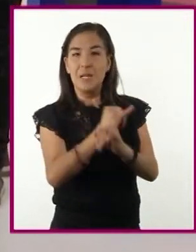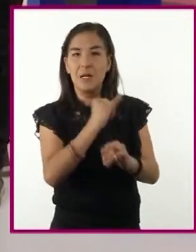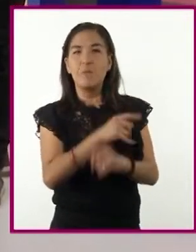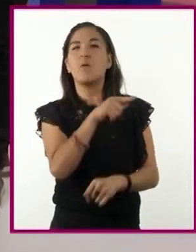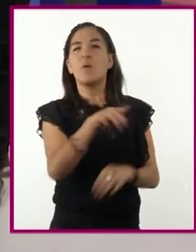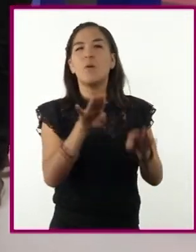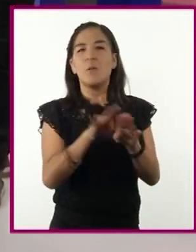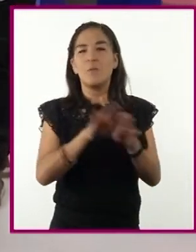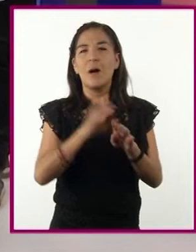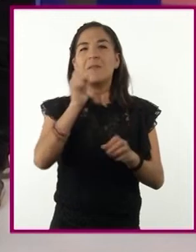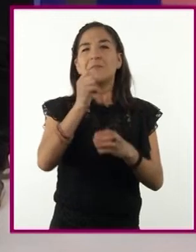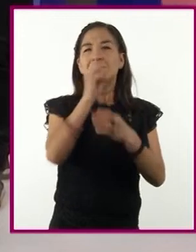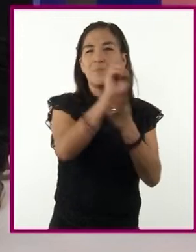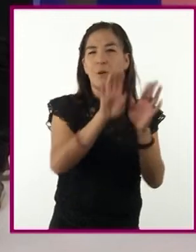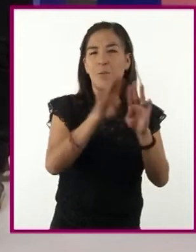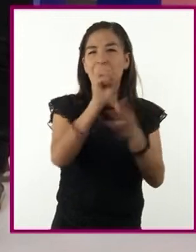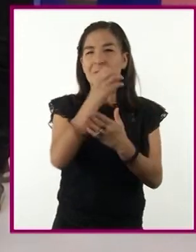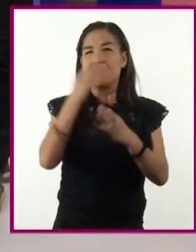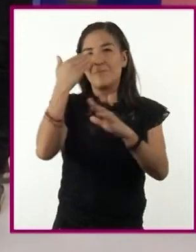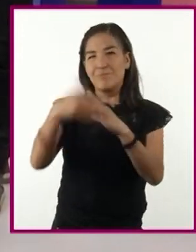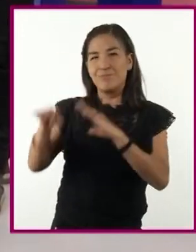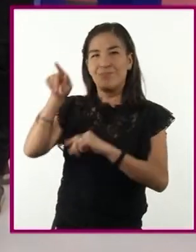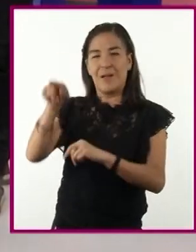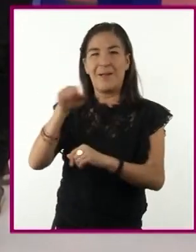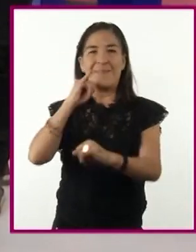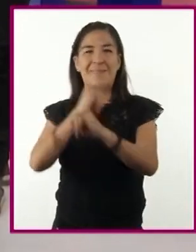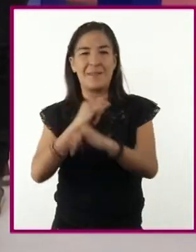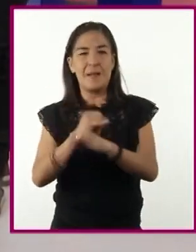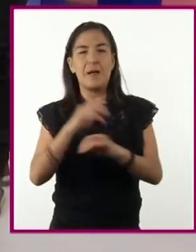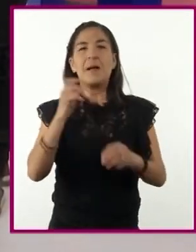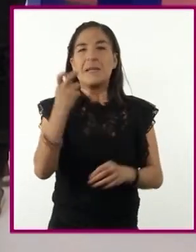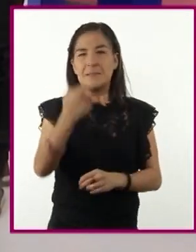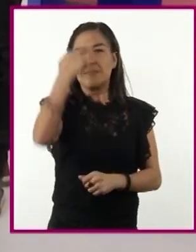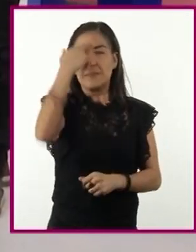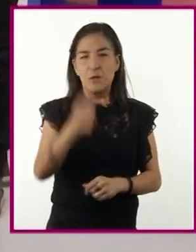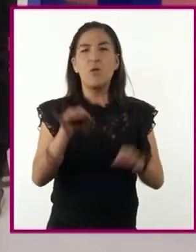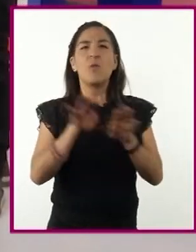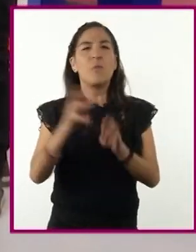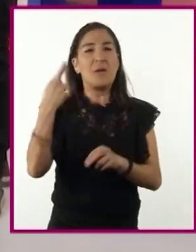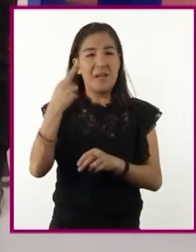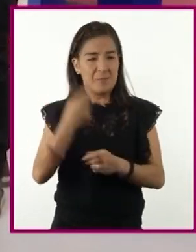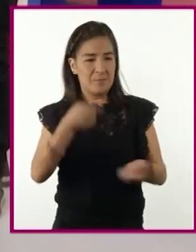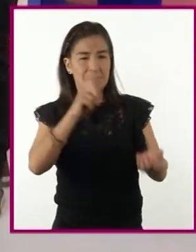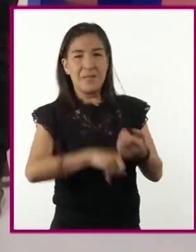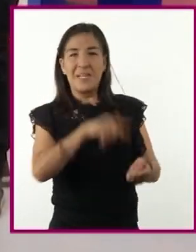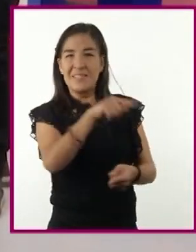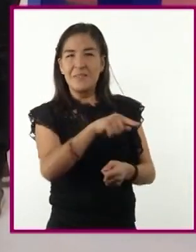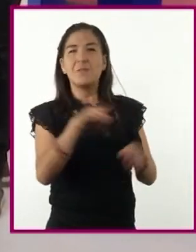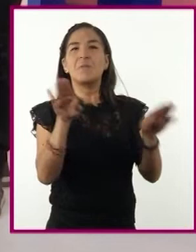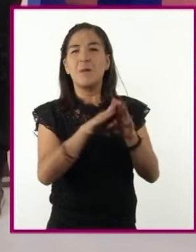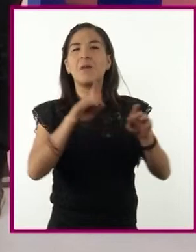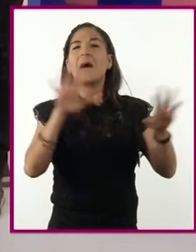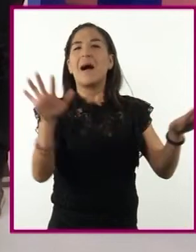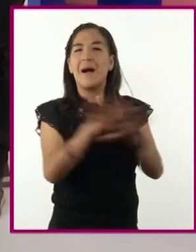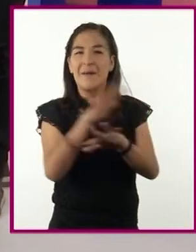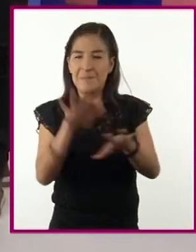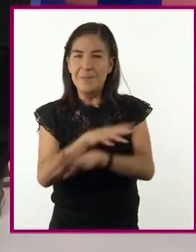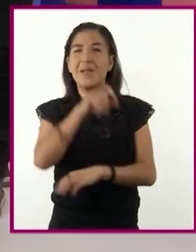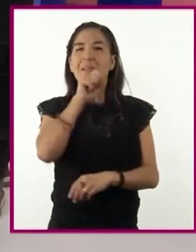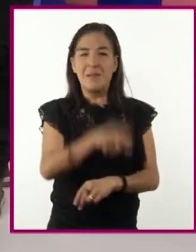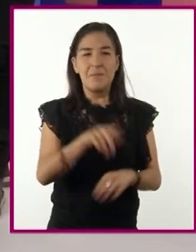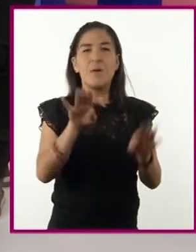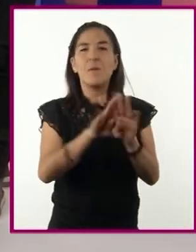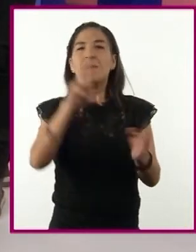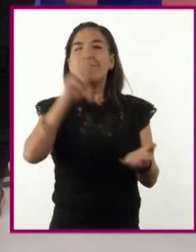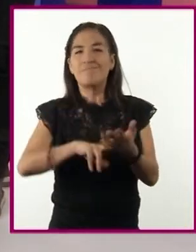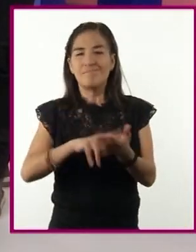plataforma para seguir en esta sociedad. Por esta razón, la radio convencional ha adaptado su programación, incluyendo como